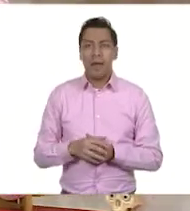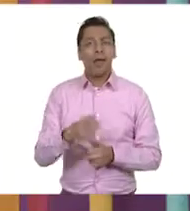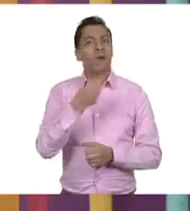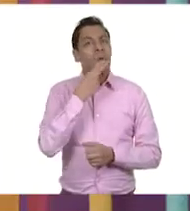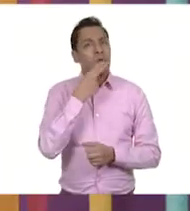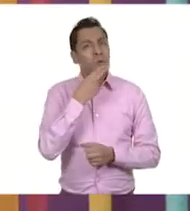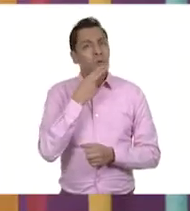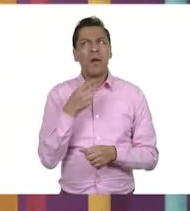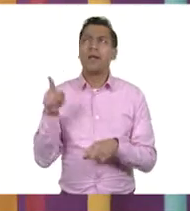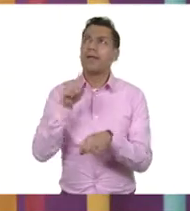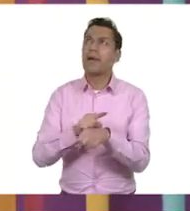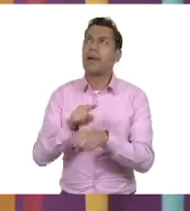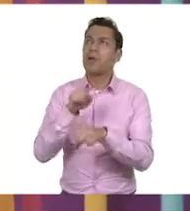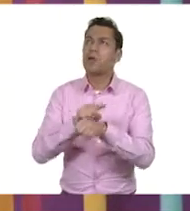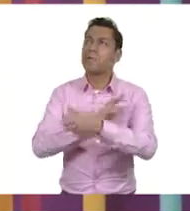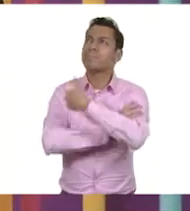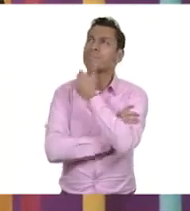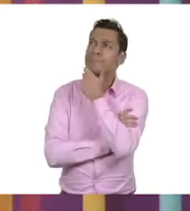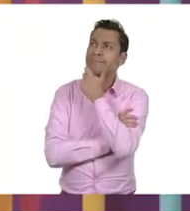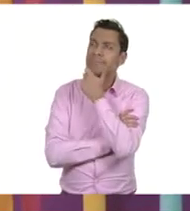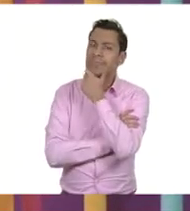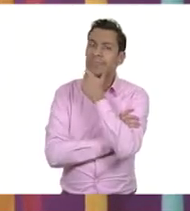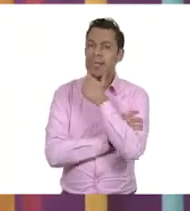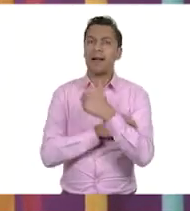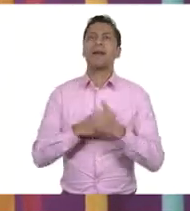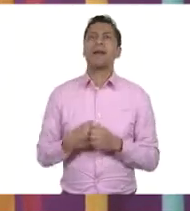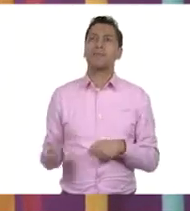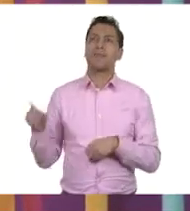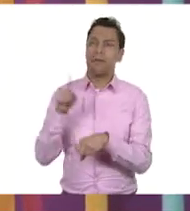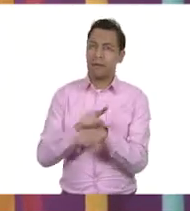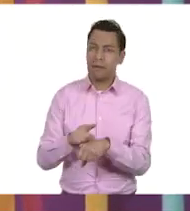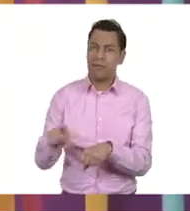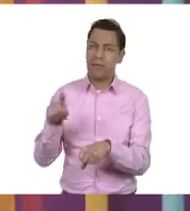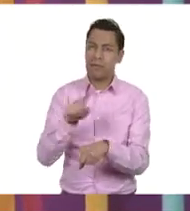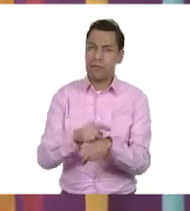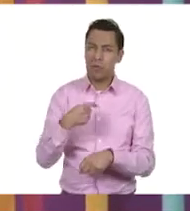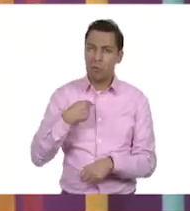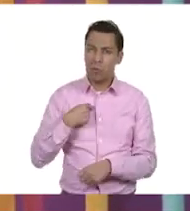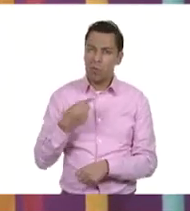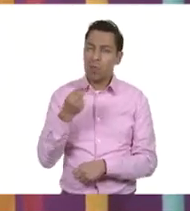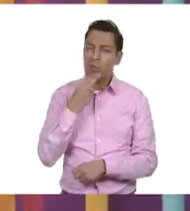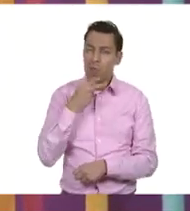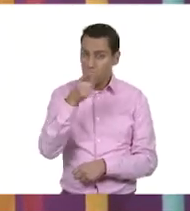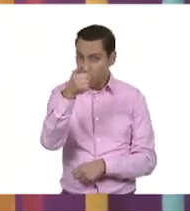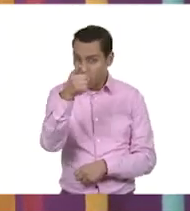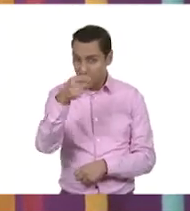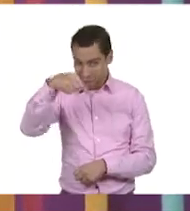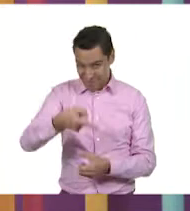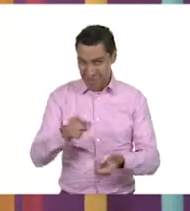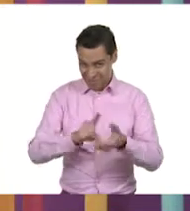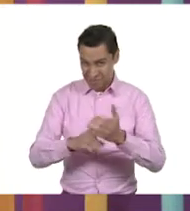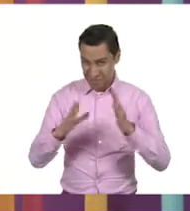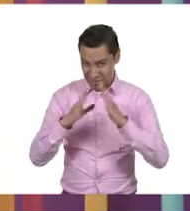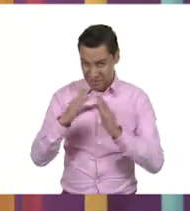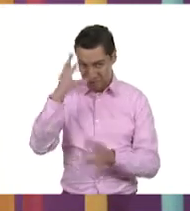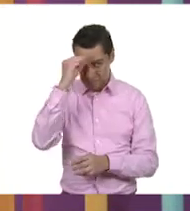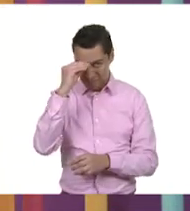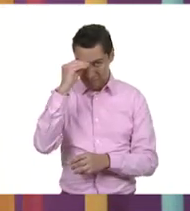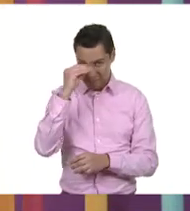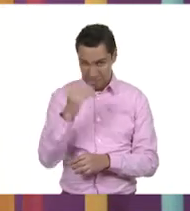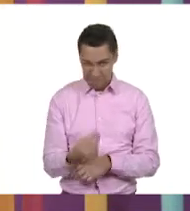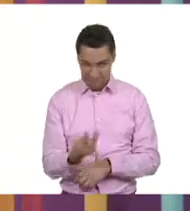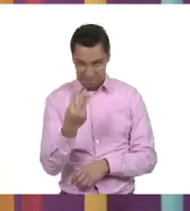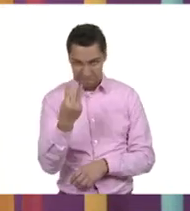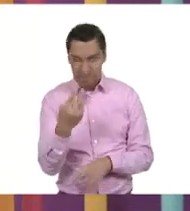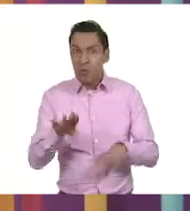todos los días. Bueno, por ejemplo, para aprender en casa, aprovecharlo al